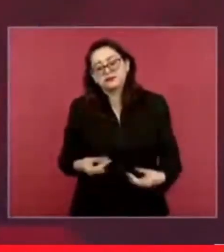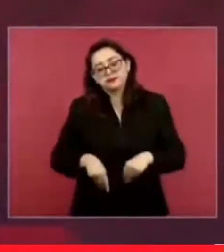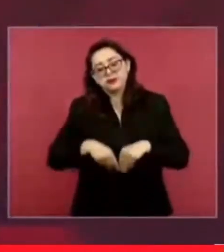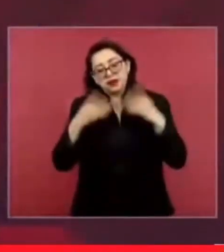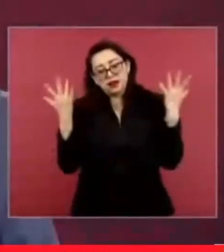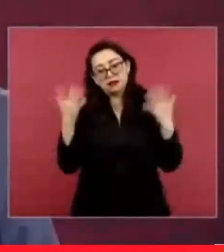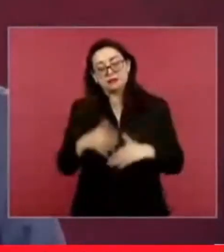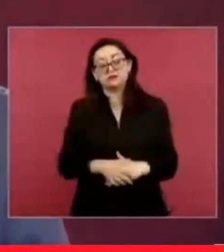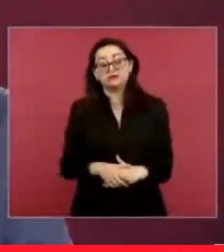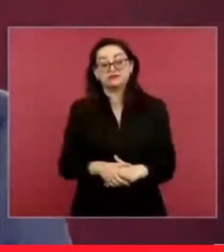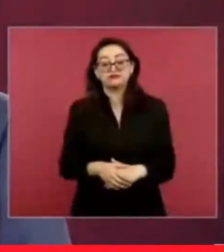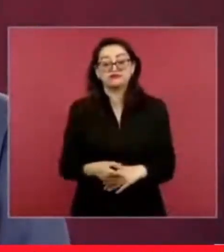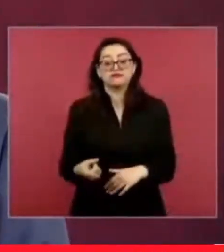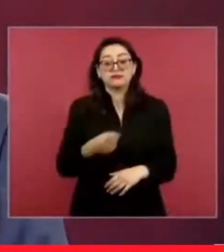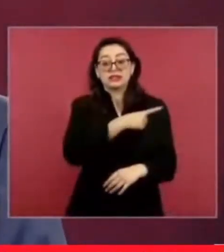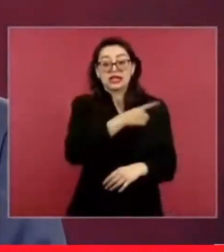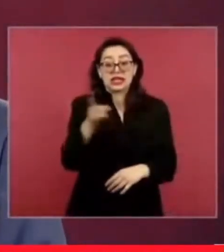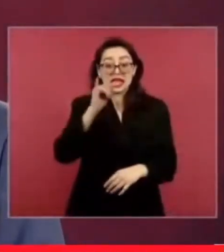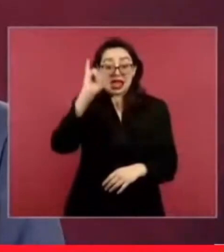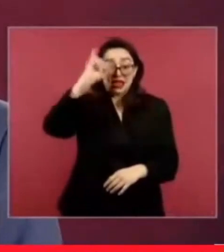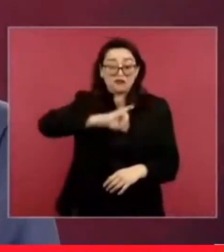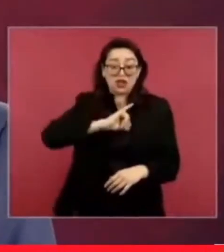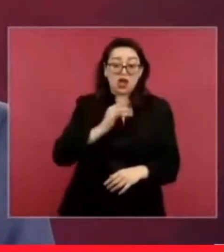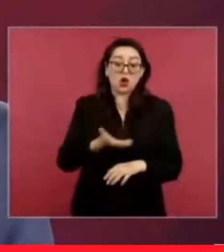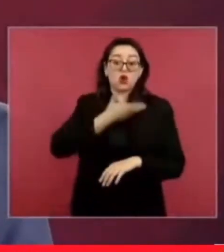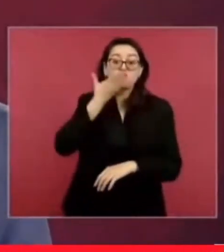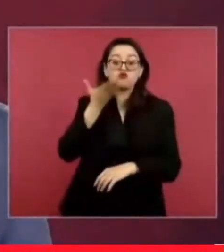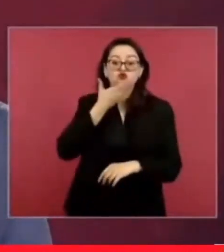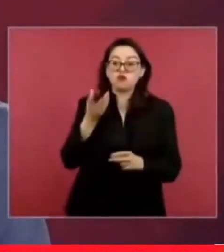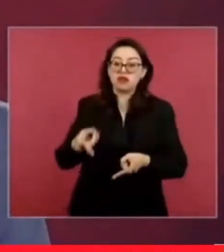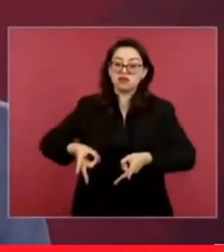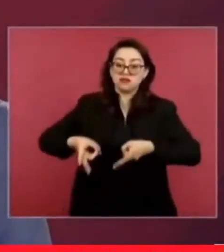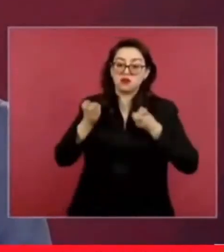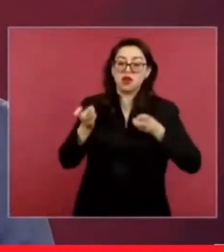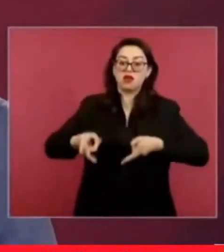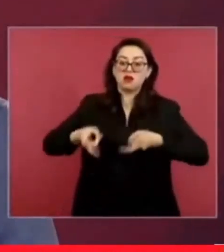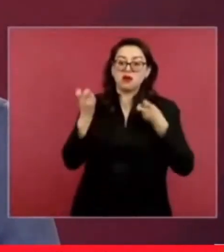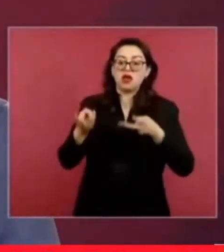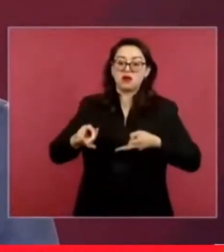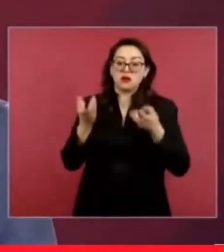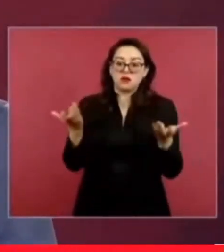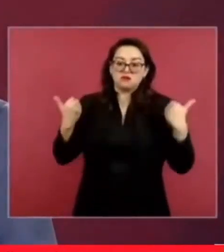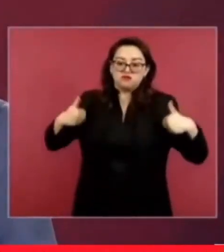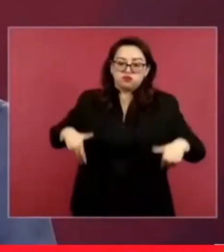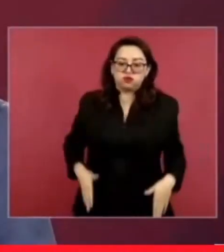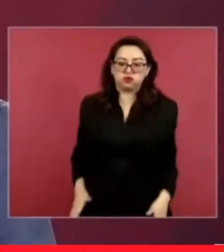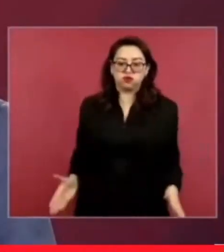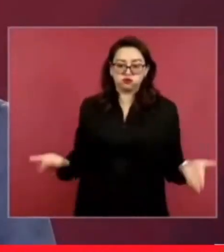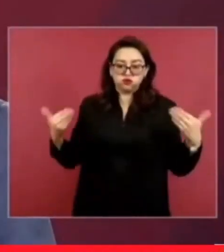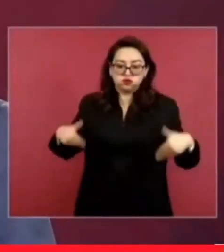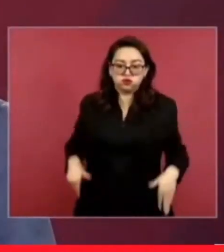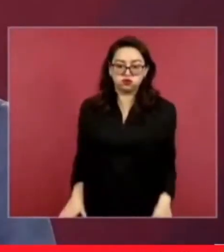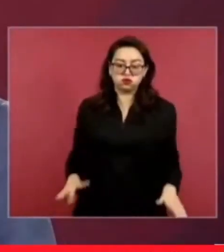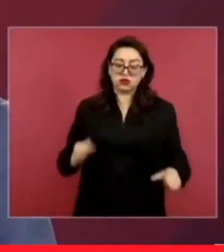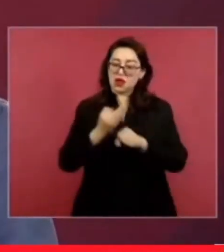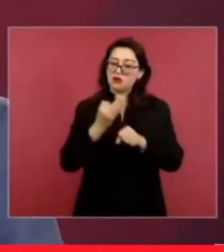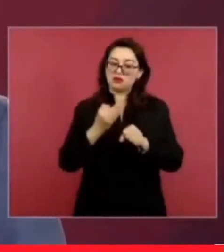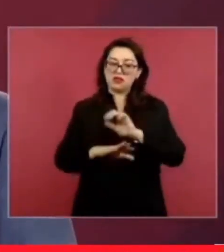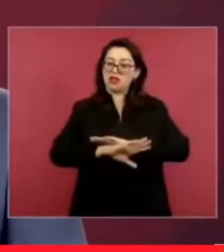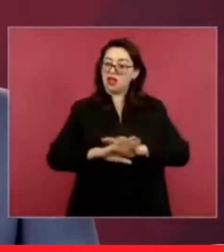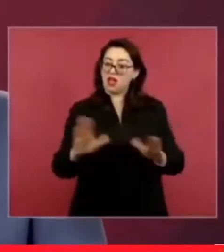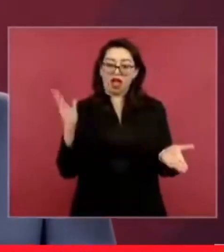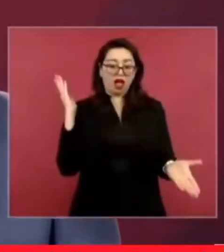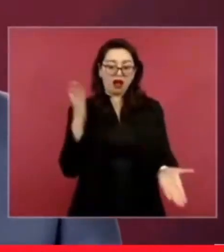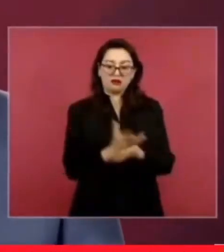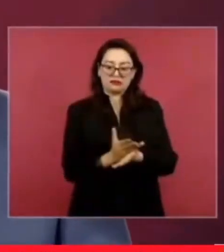porque estaban acostumbrados a robar y a robar y a robar, a